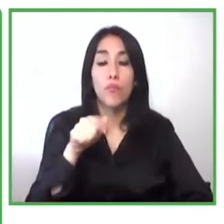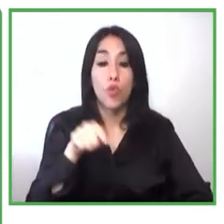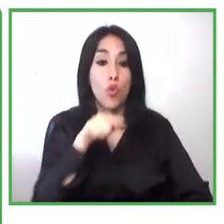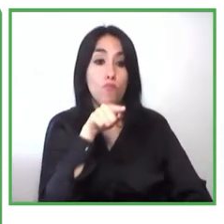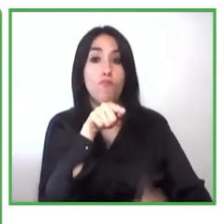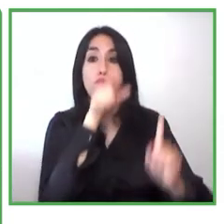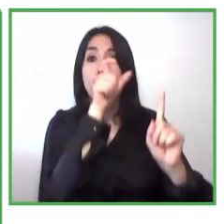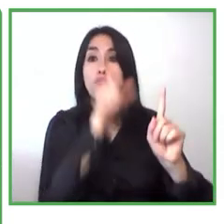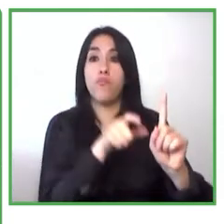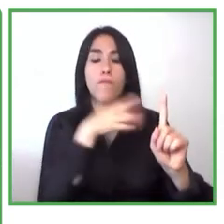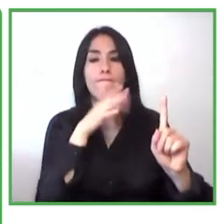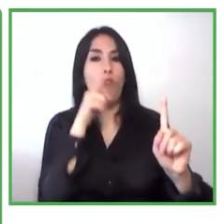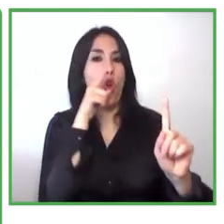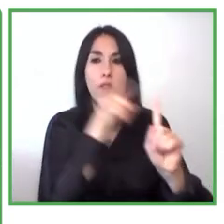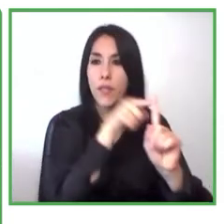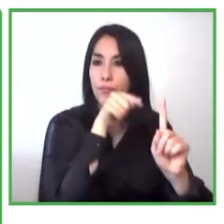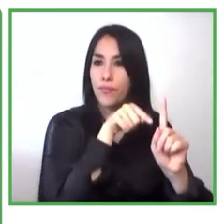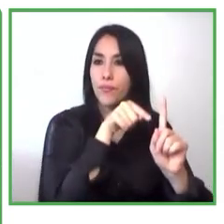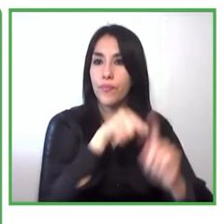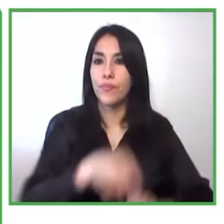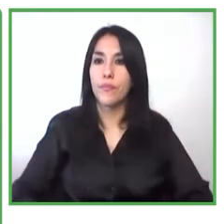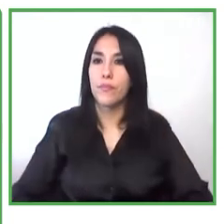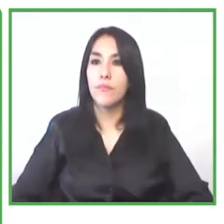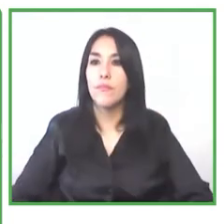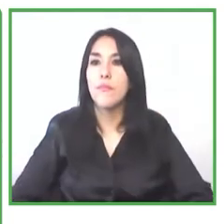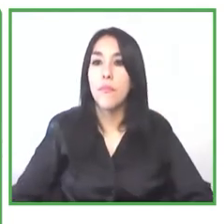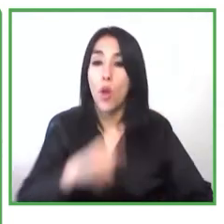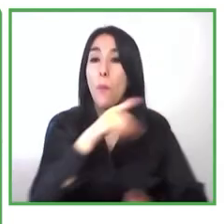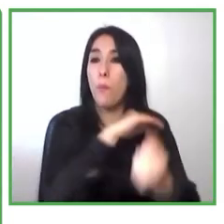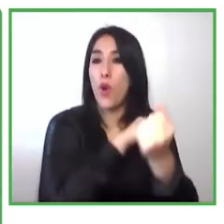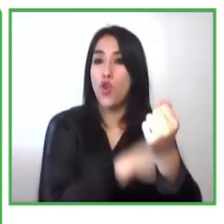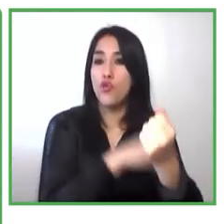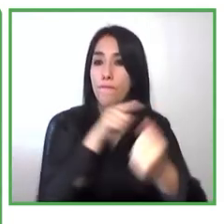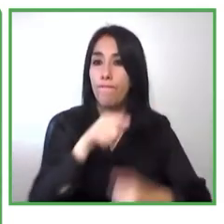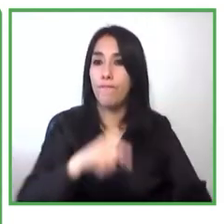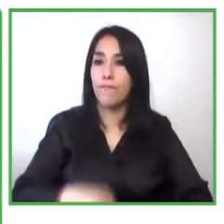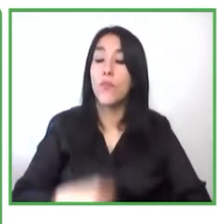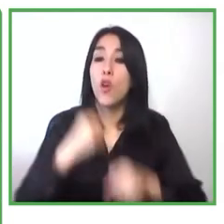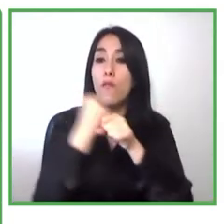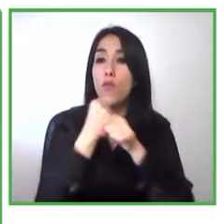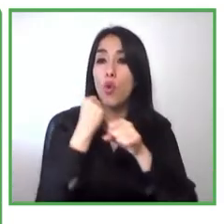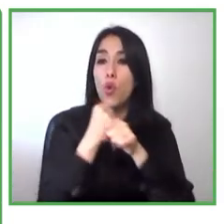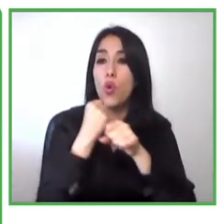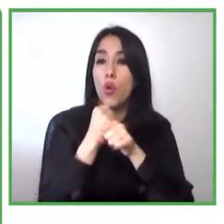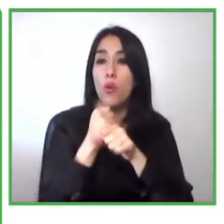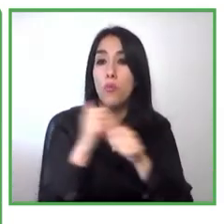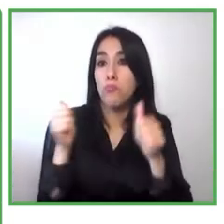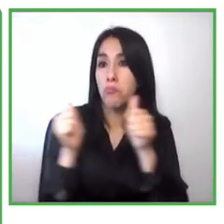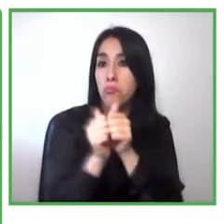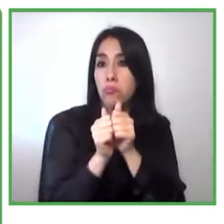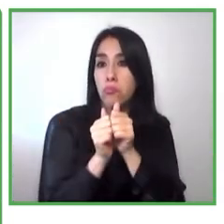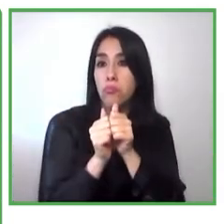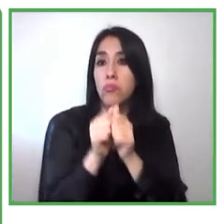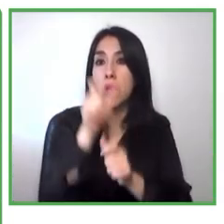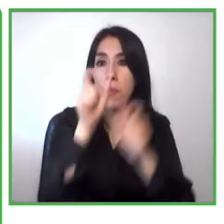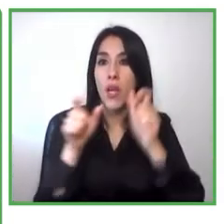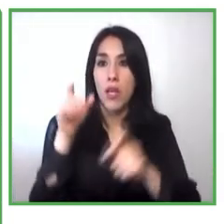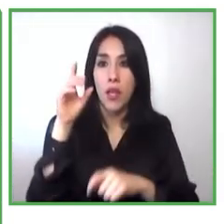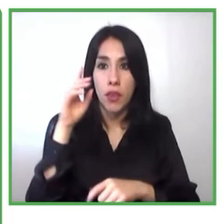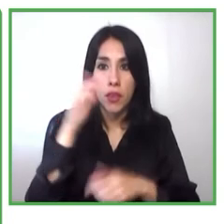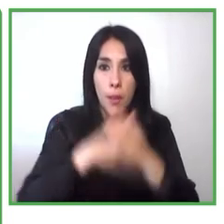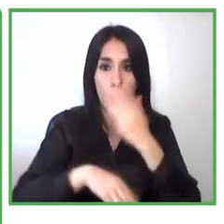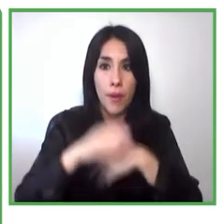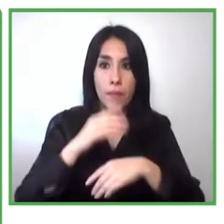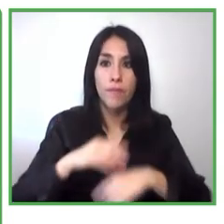eso ayudó que la metodología fuera muy participativa y que fuera muy adaptable